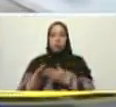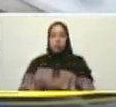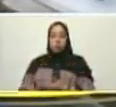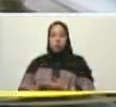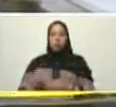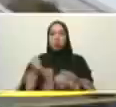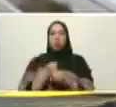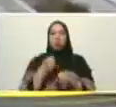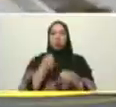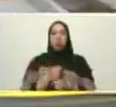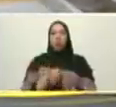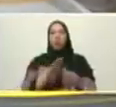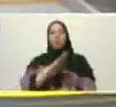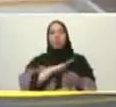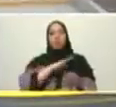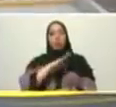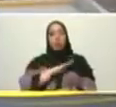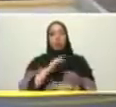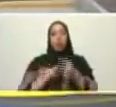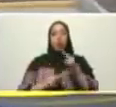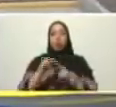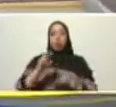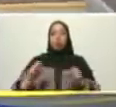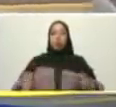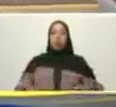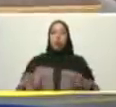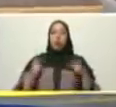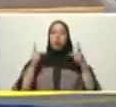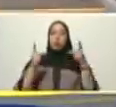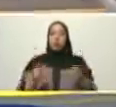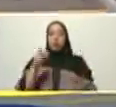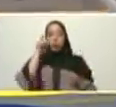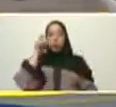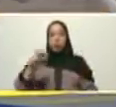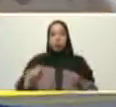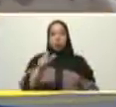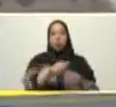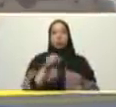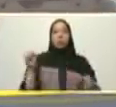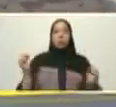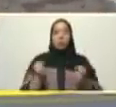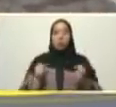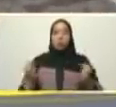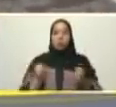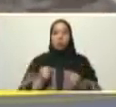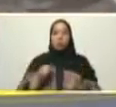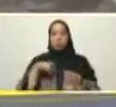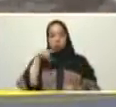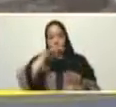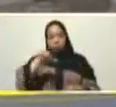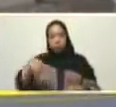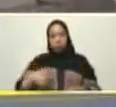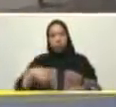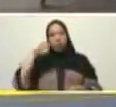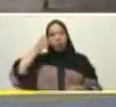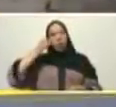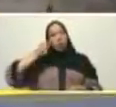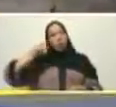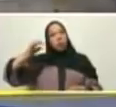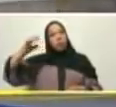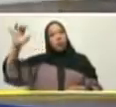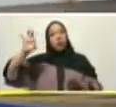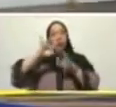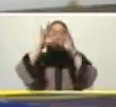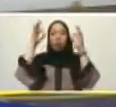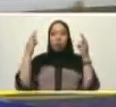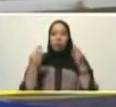autoconstrucción la voluntad de nuestro pueblo junto con la misión vivienda haciendo posible los sueños de esta familia yo quisiera